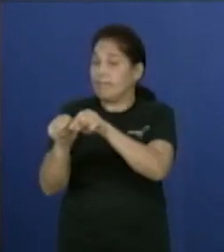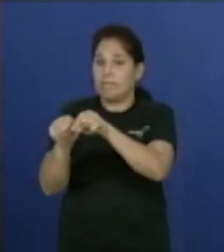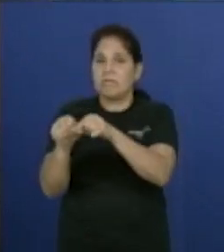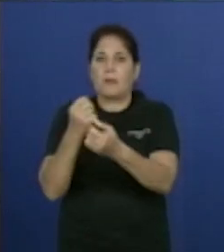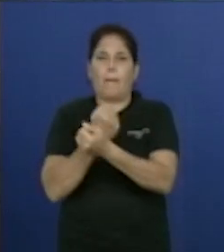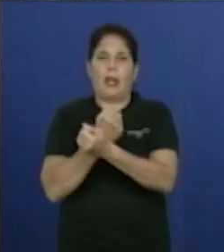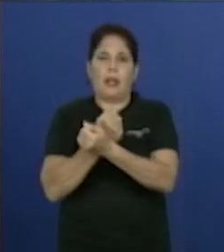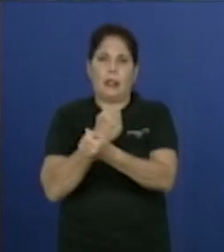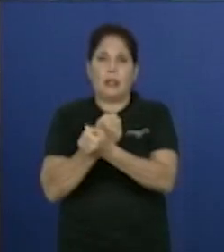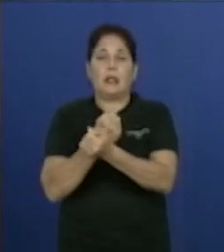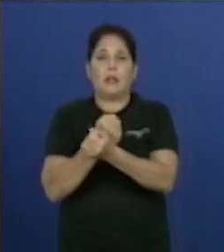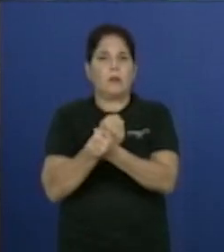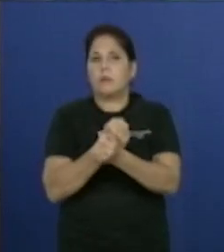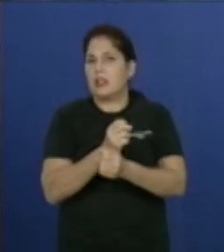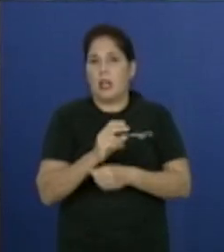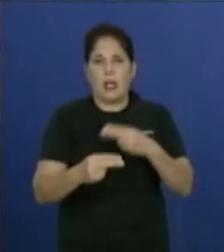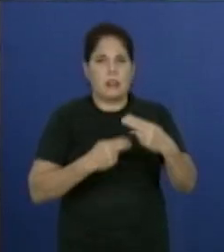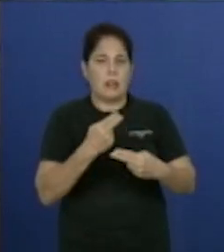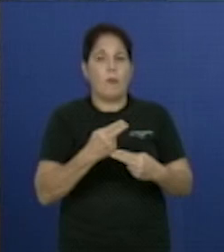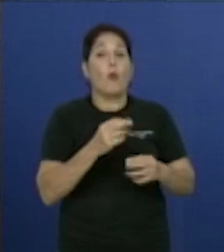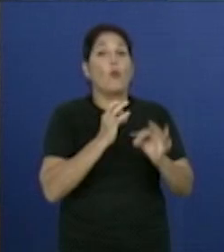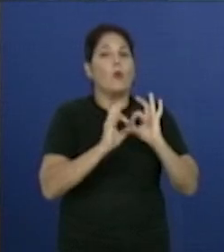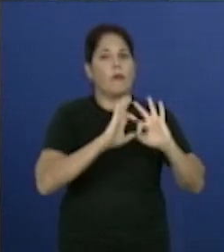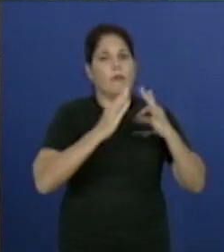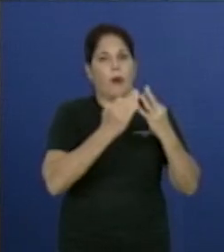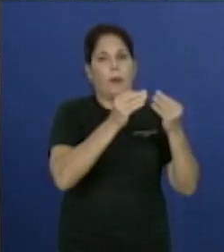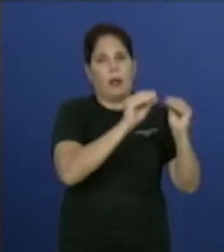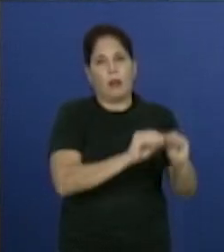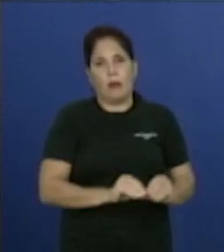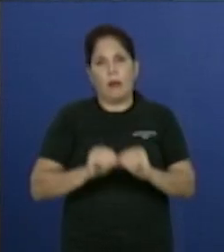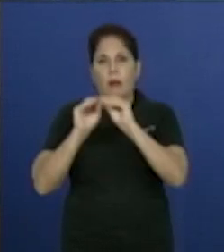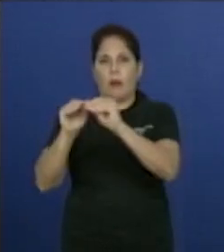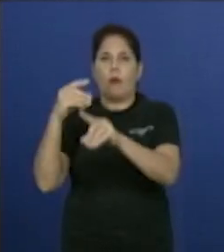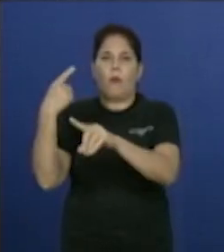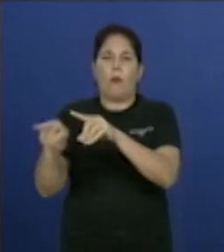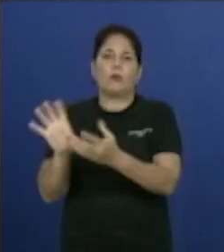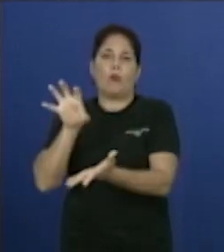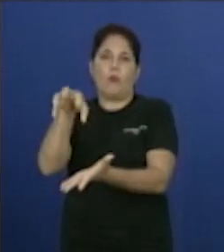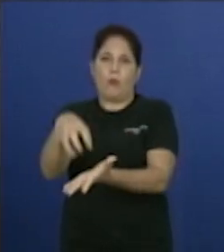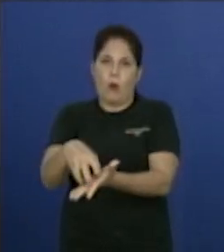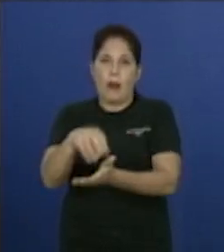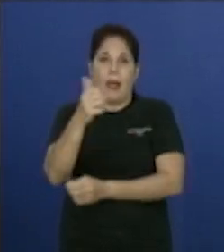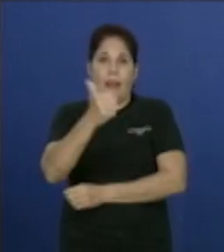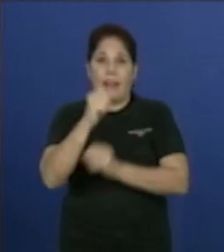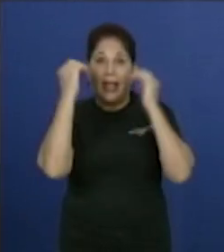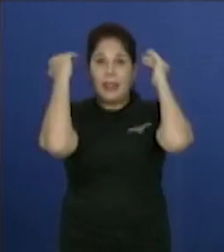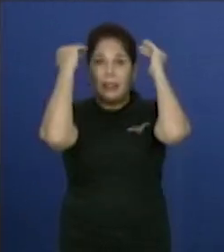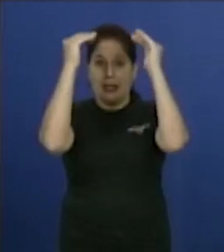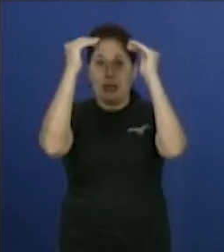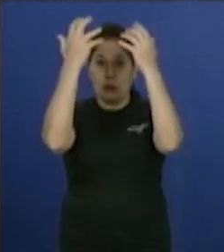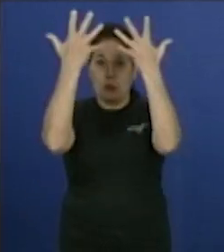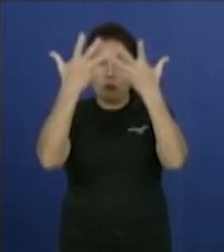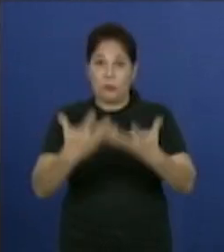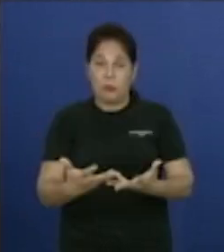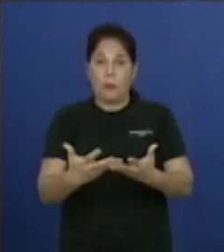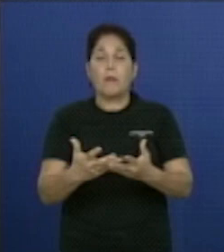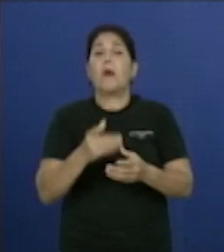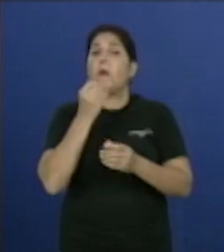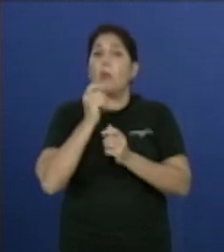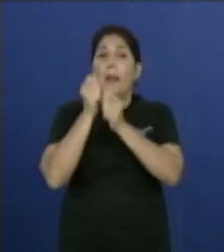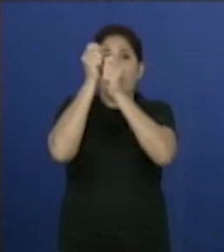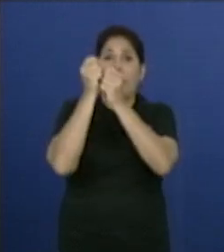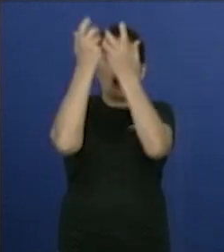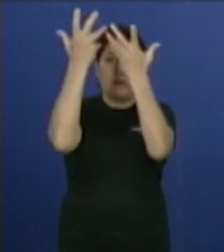peligraban la vida y lo primero que hay que hacer es proteger la vida de las personas. Estos 10 techos parciales se pueden demoler